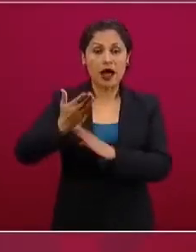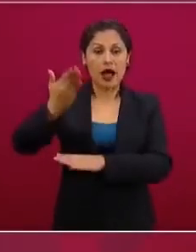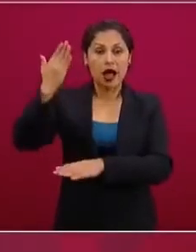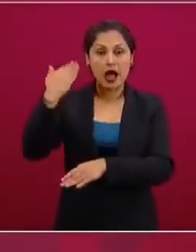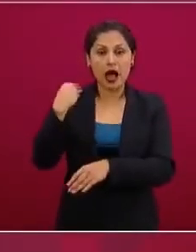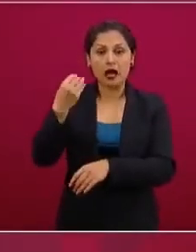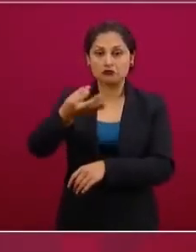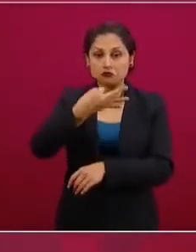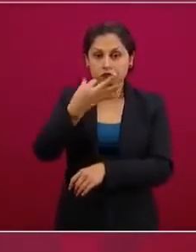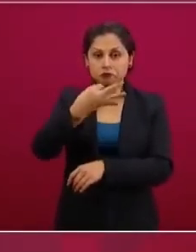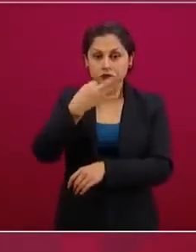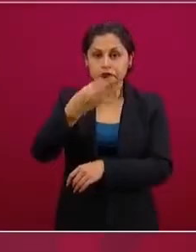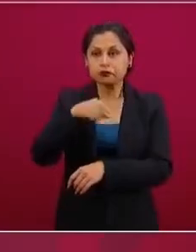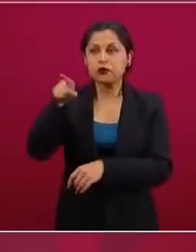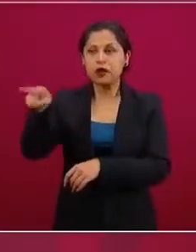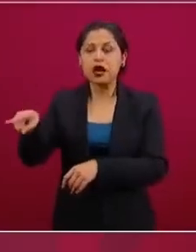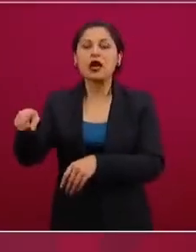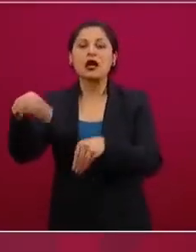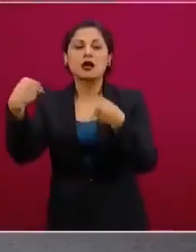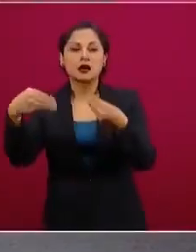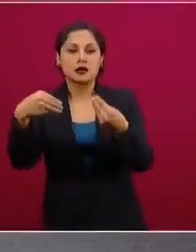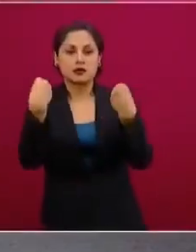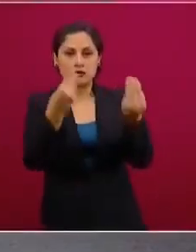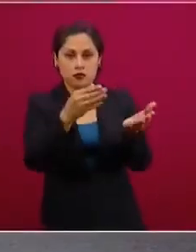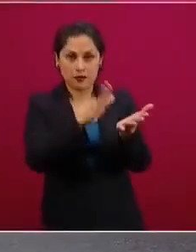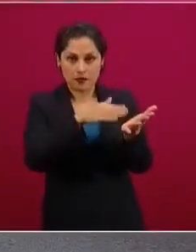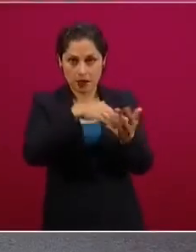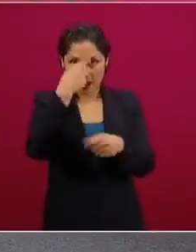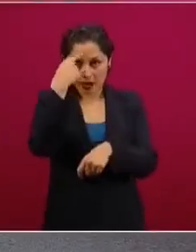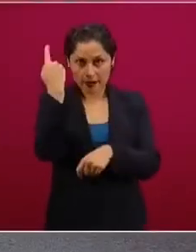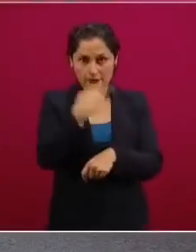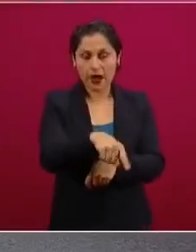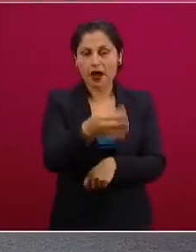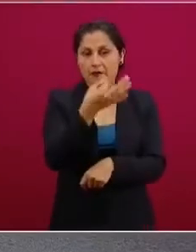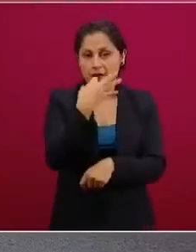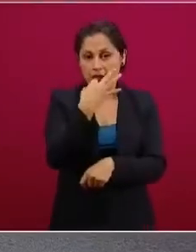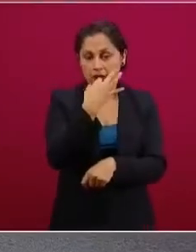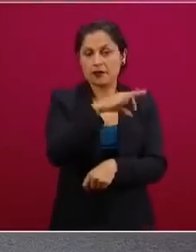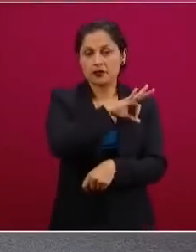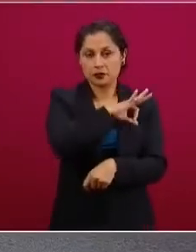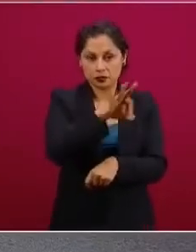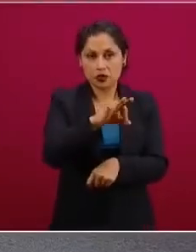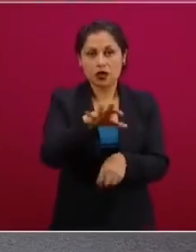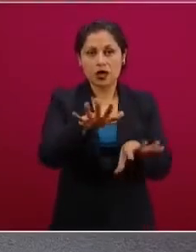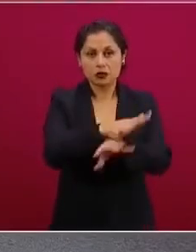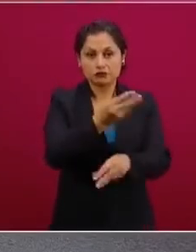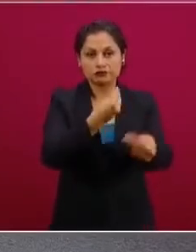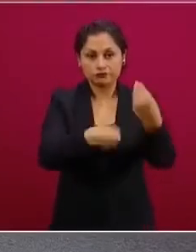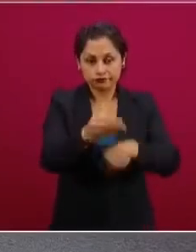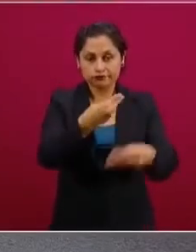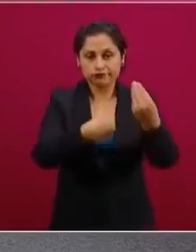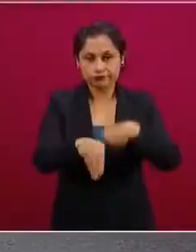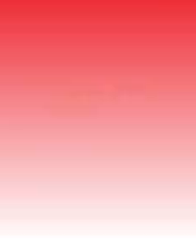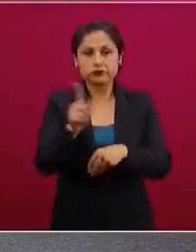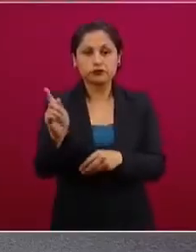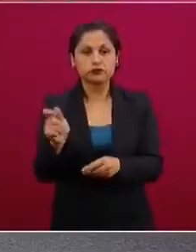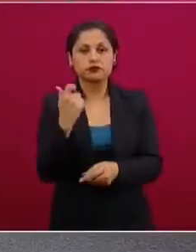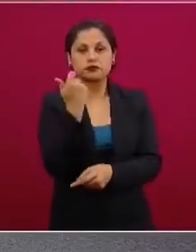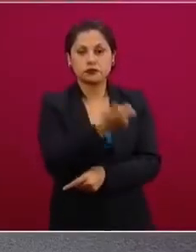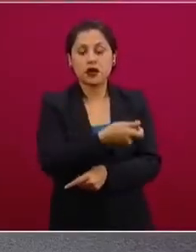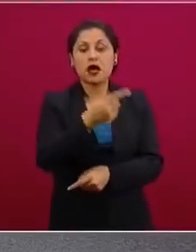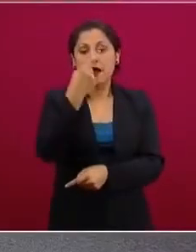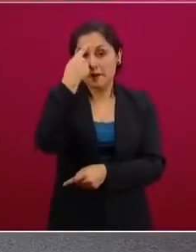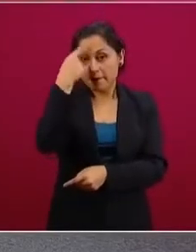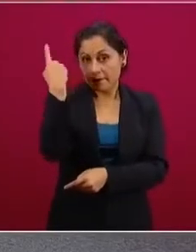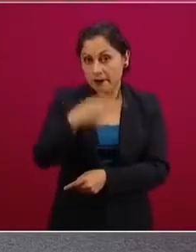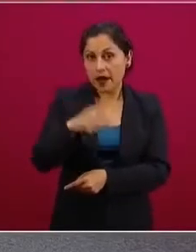canjearla por sus medicamentos. Pero también les dimos a cerca de un millón de personas dos recetas más, la de abril y la de mayo.